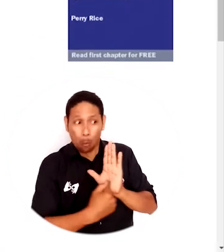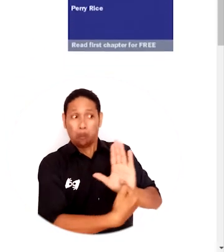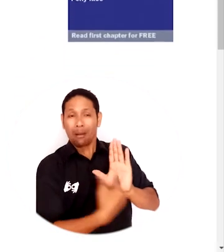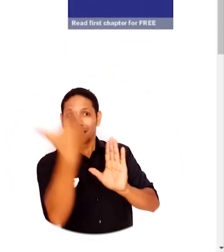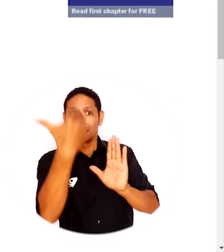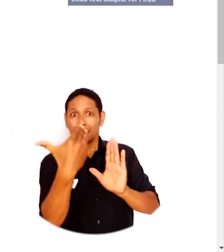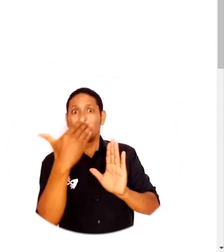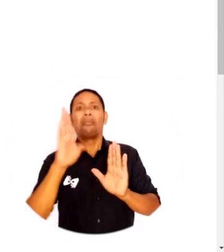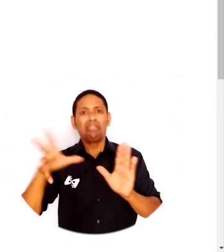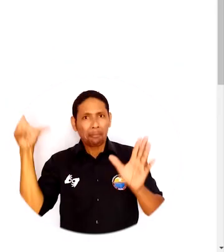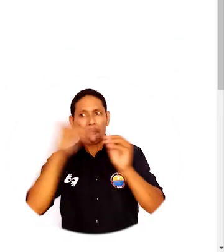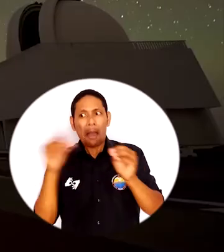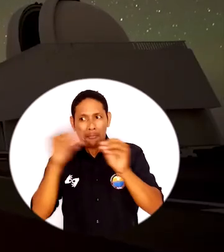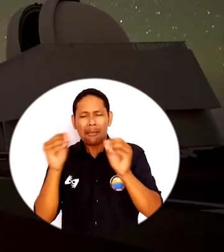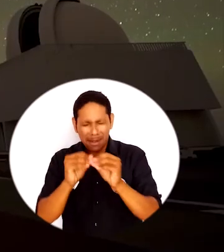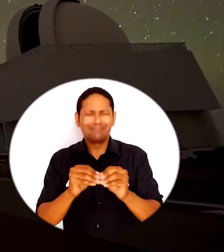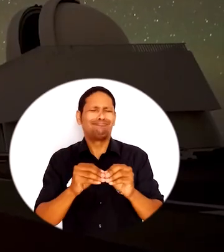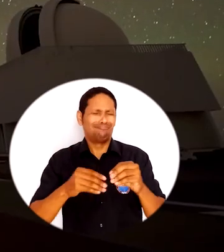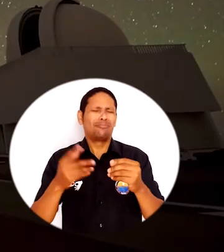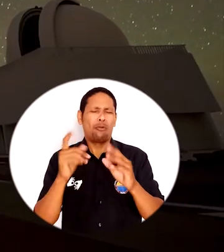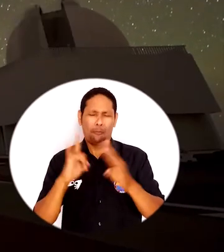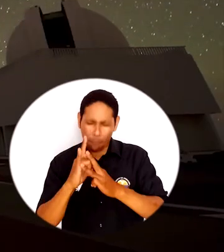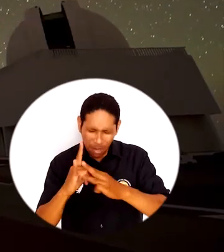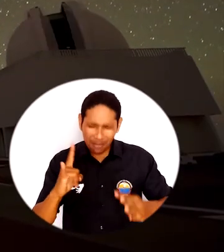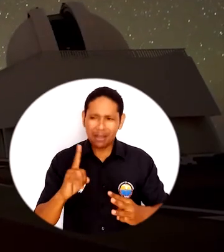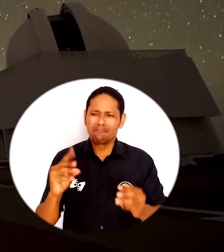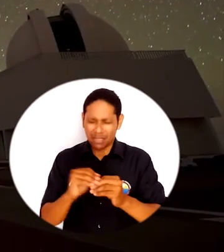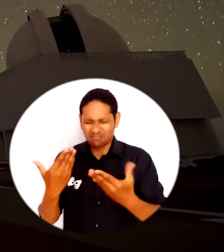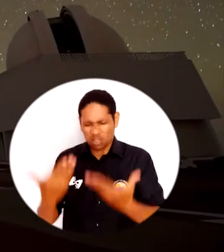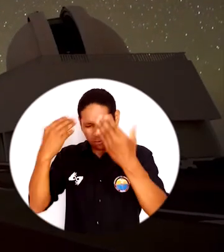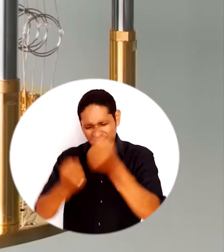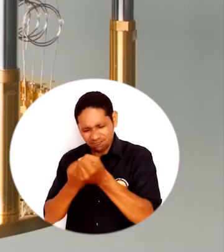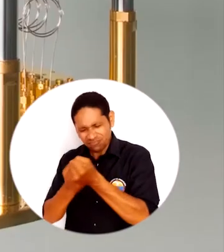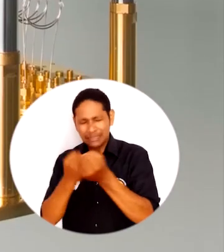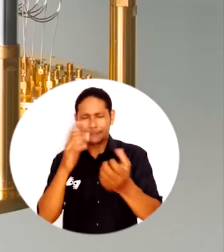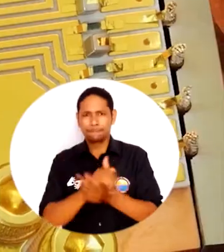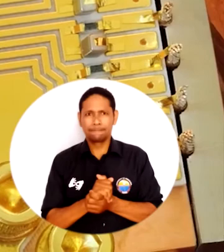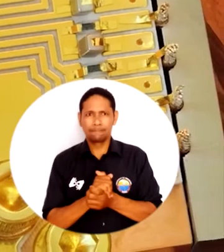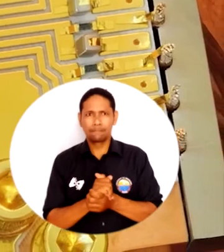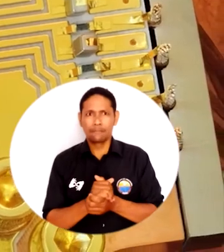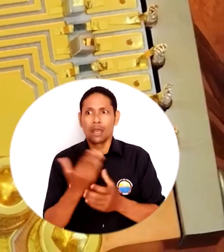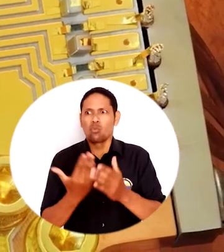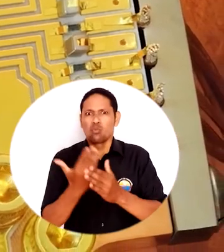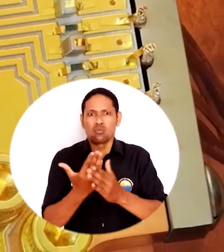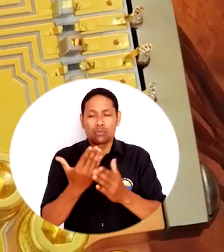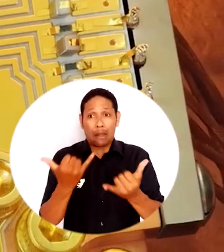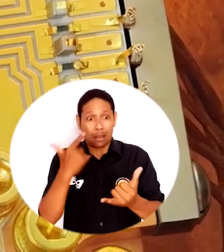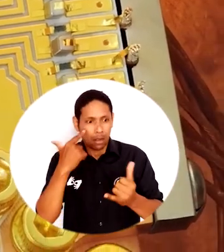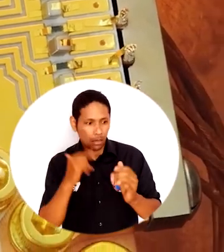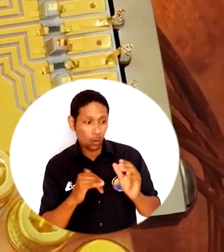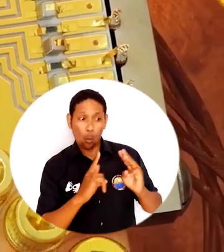Universidad del Magdalena, vendrán otras publicaciones con NOVA y la Universidad del Magdalena. Este es el primero. Los índices